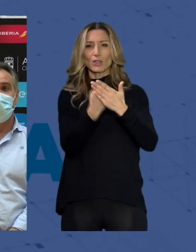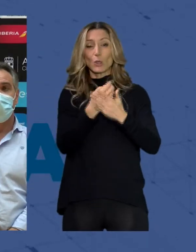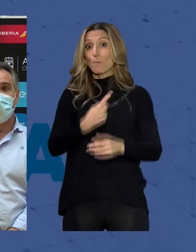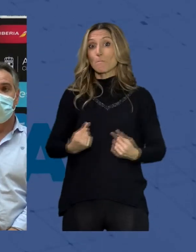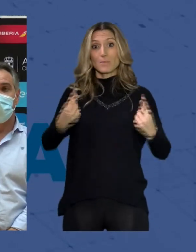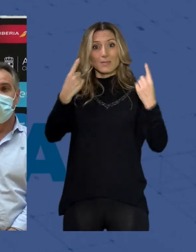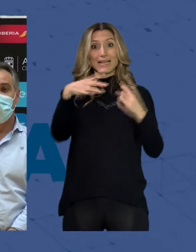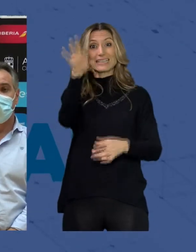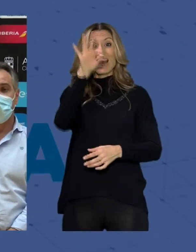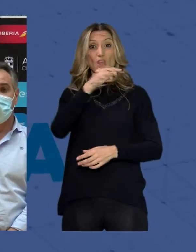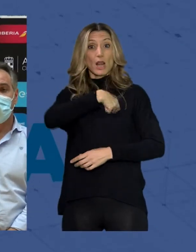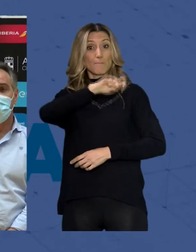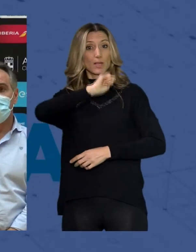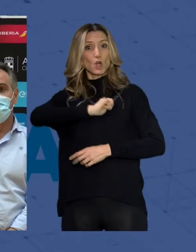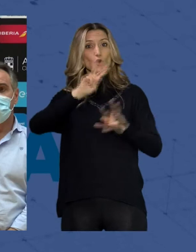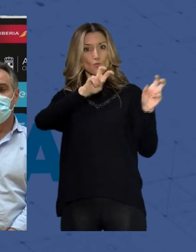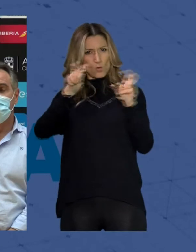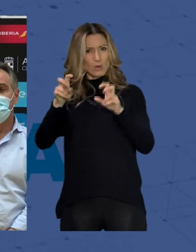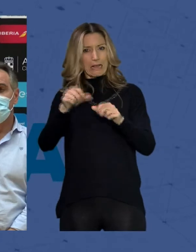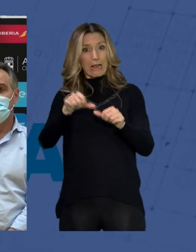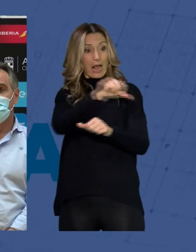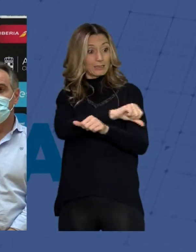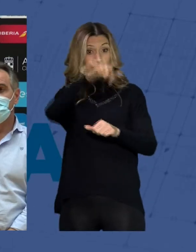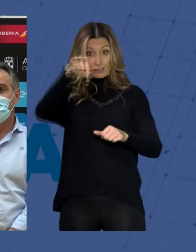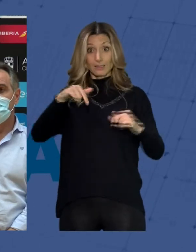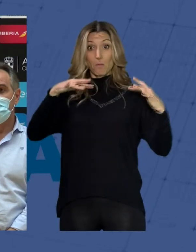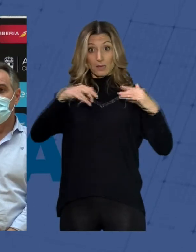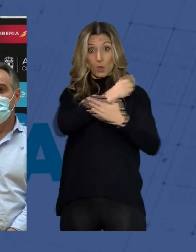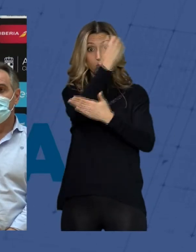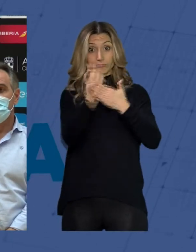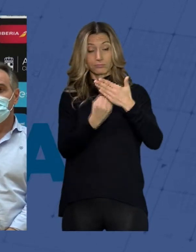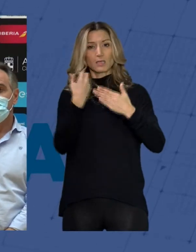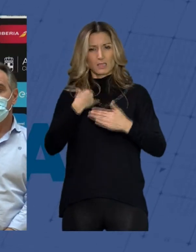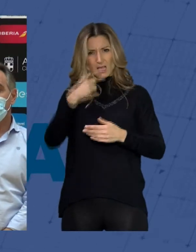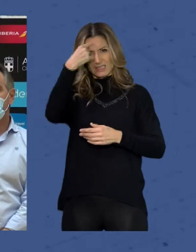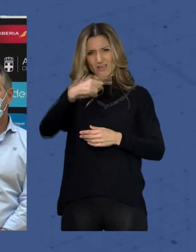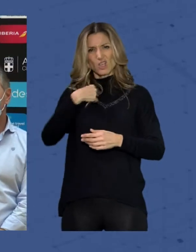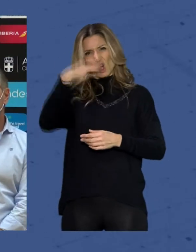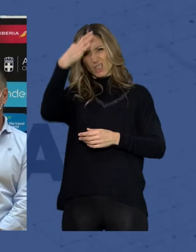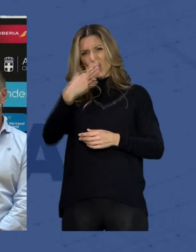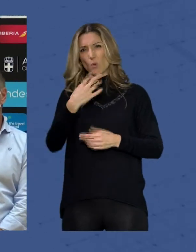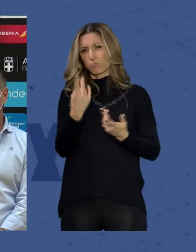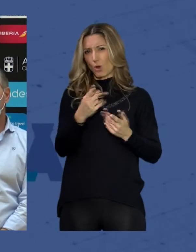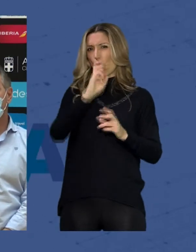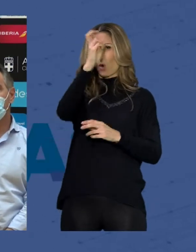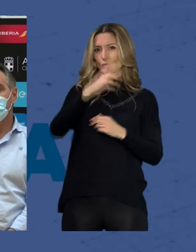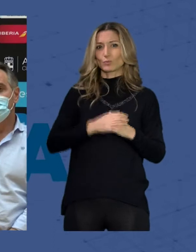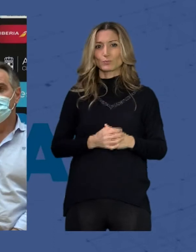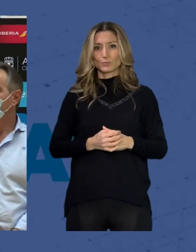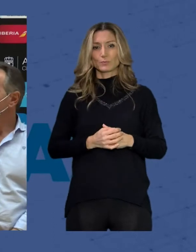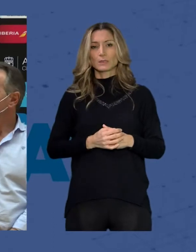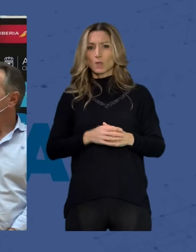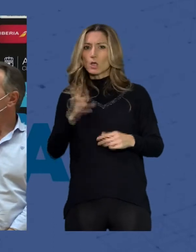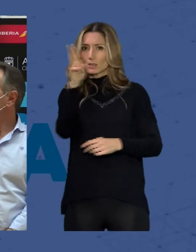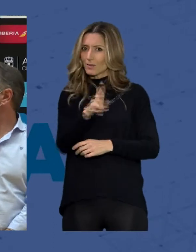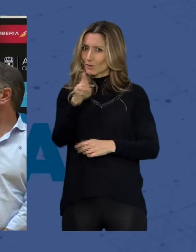nuevo va a disputar en España sabéis que antes de este partido ya vienen de creo recordar que de Hungría y insisto